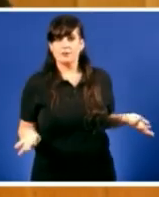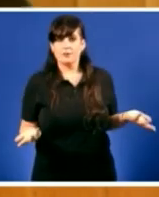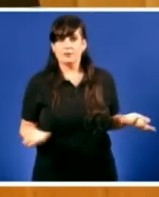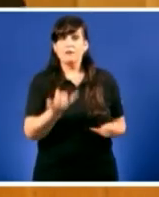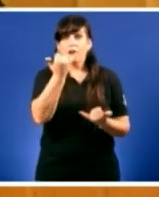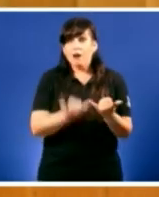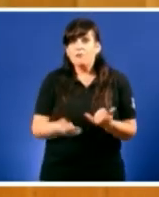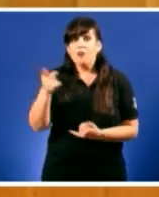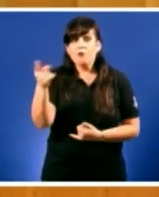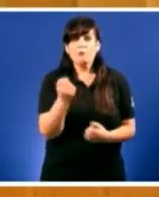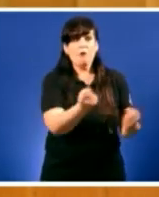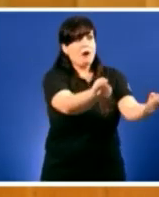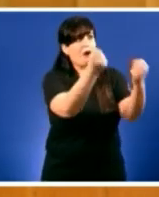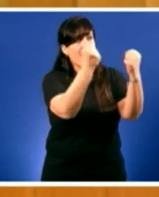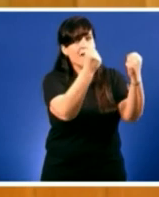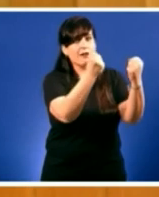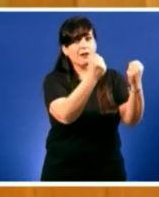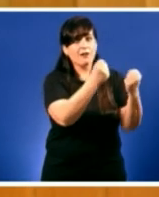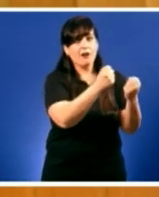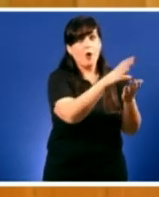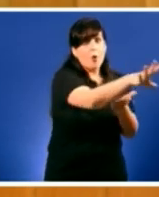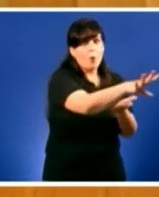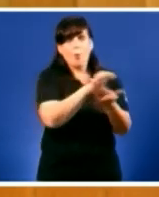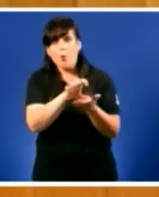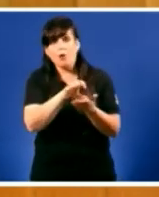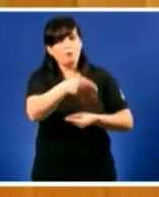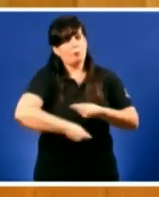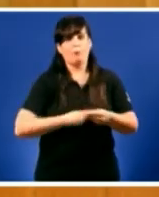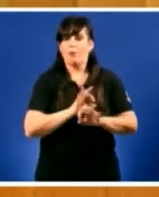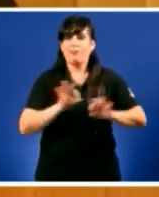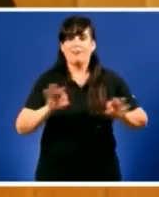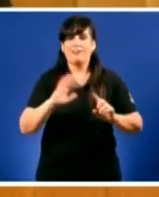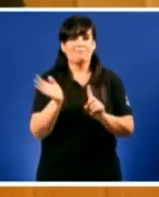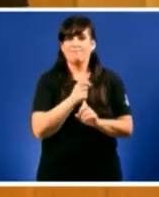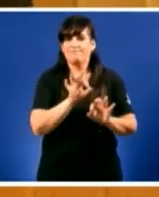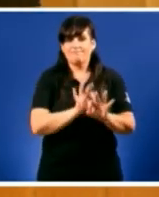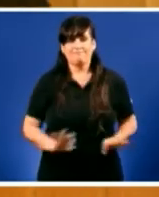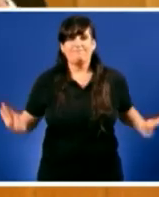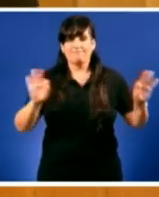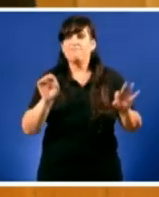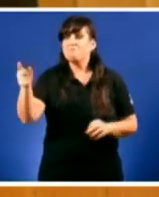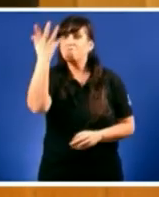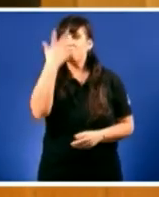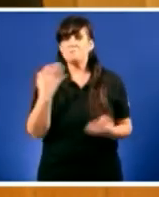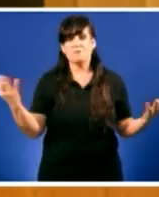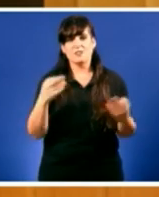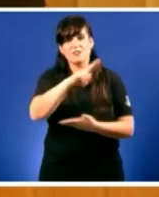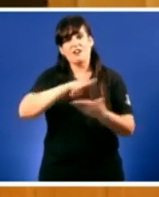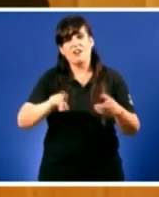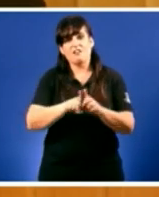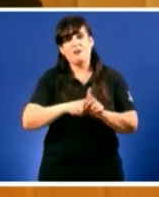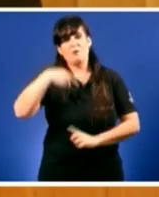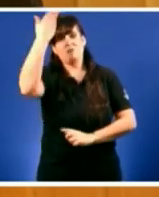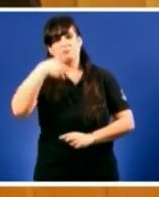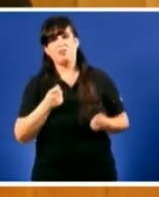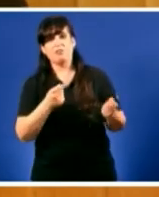catalizar as enormes energías vitais deste país. Preferiu condenar a Galiza a irrelevancia antes